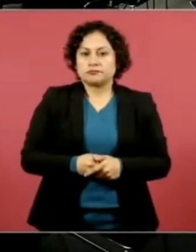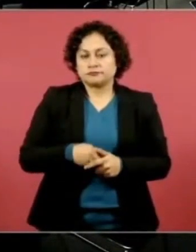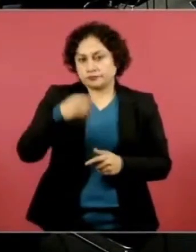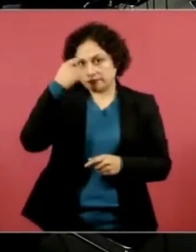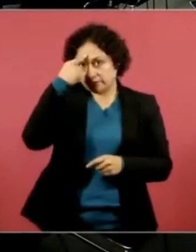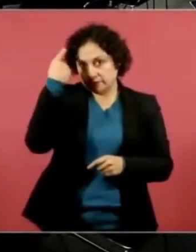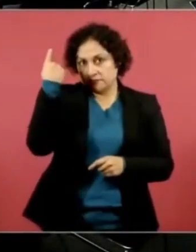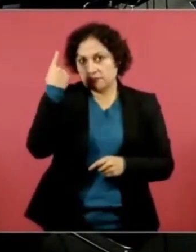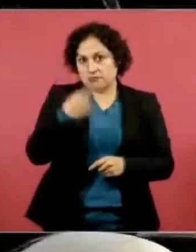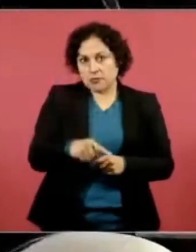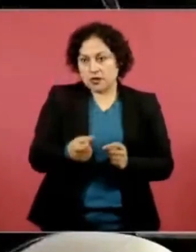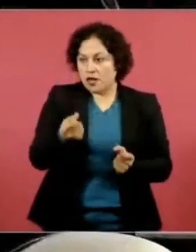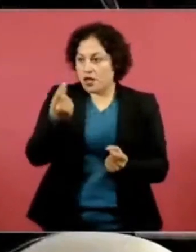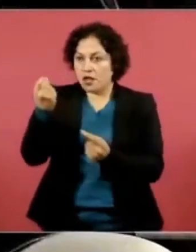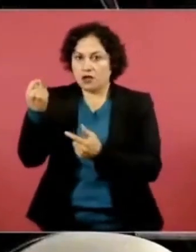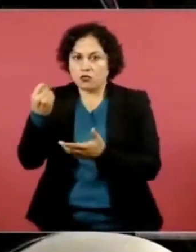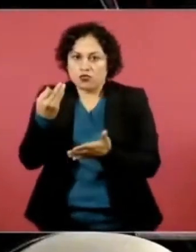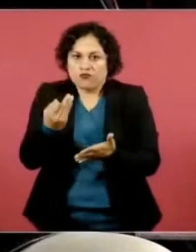este…